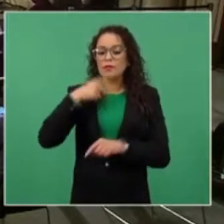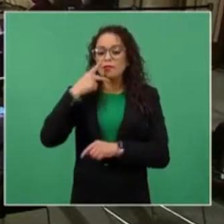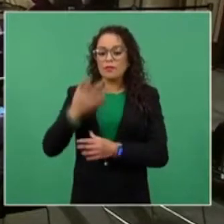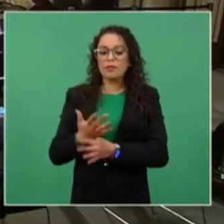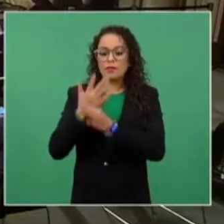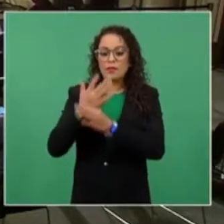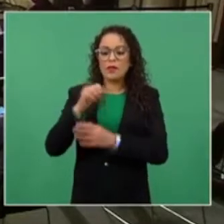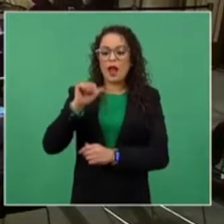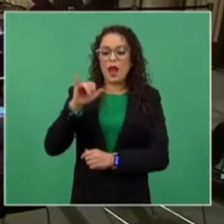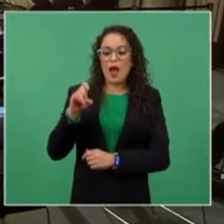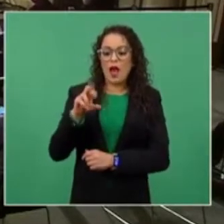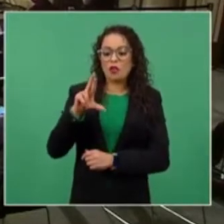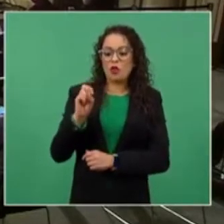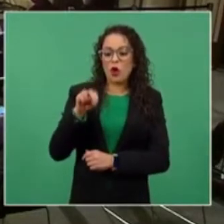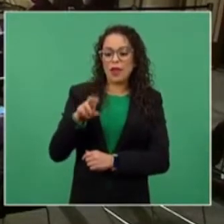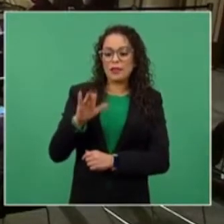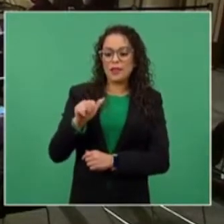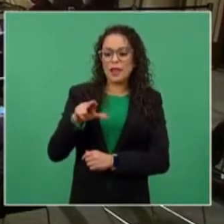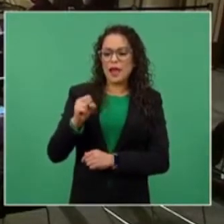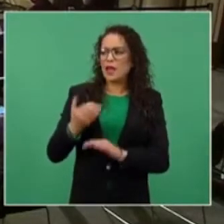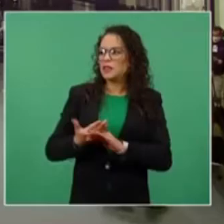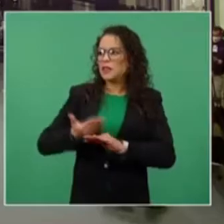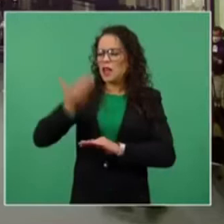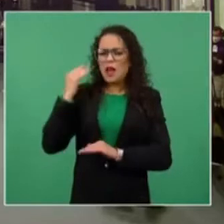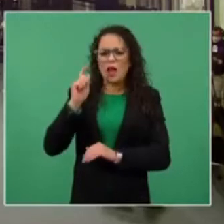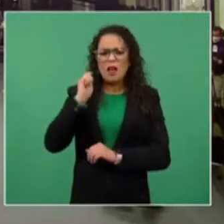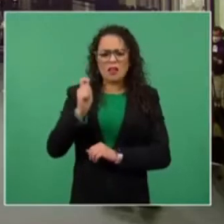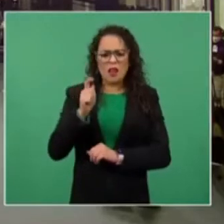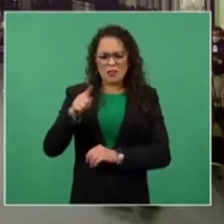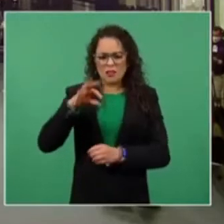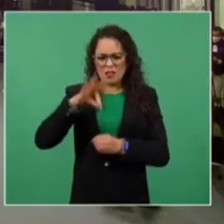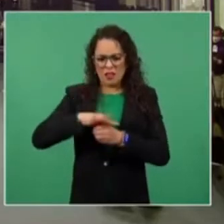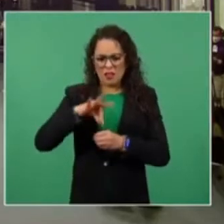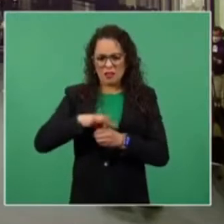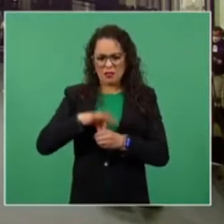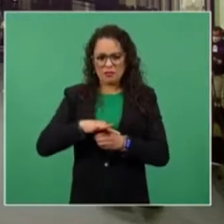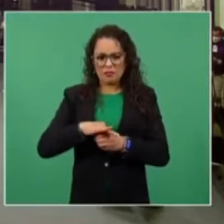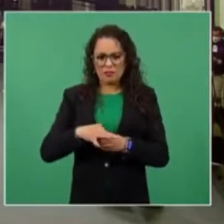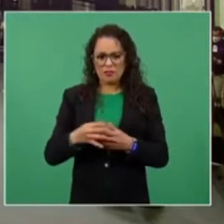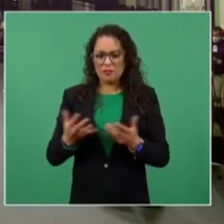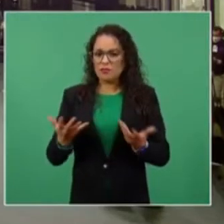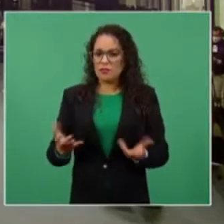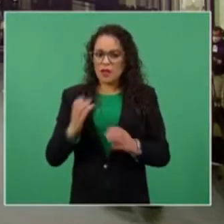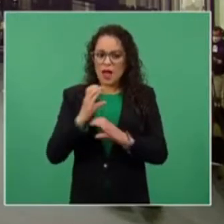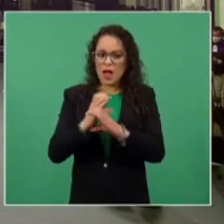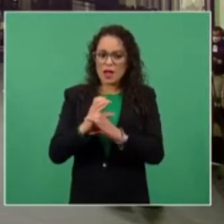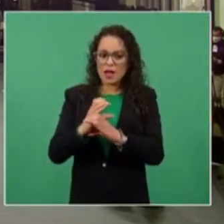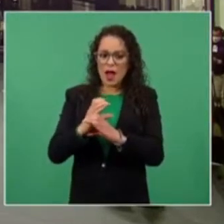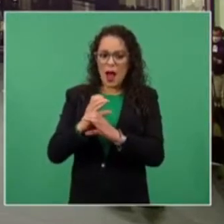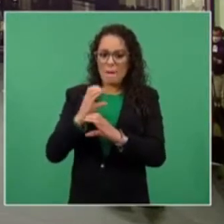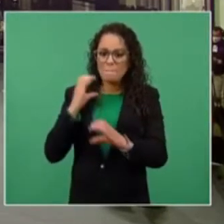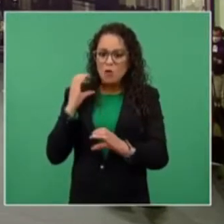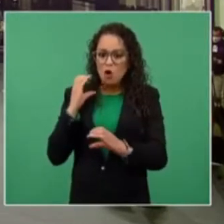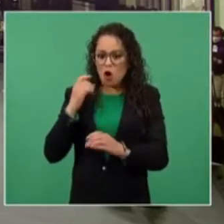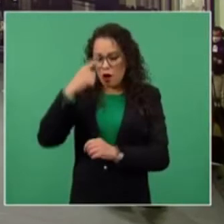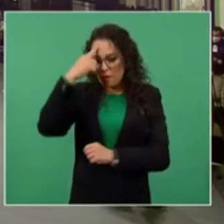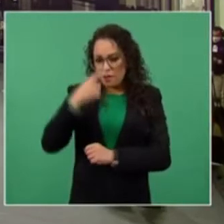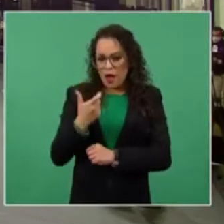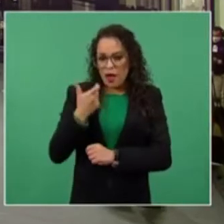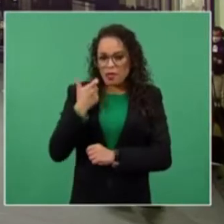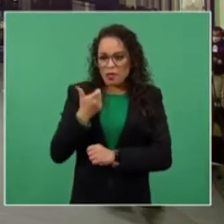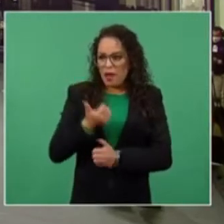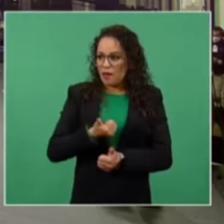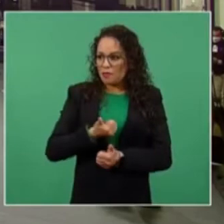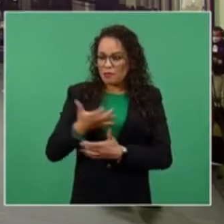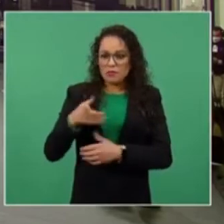electoral pasado se tuvo que enfrentar a todo un aparato en donde hasta camiones de traslado de valores hacían repartición de